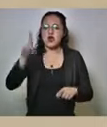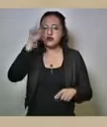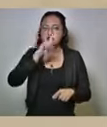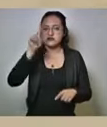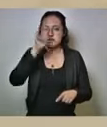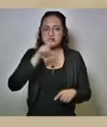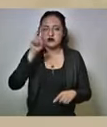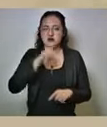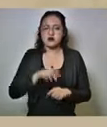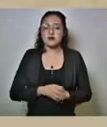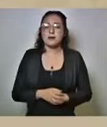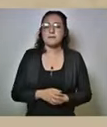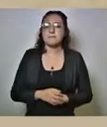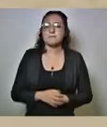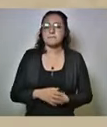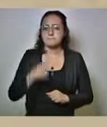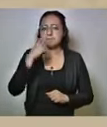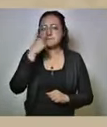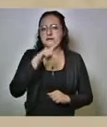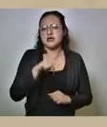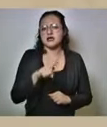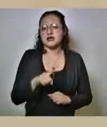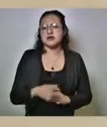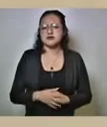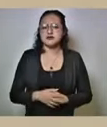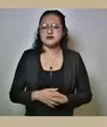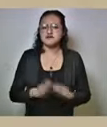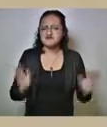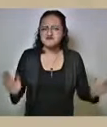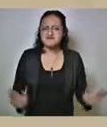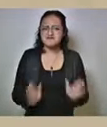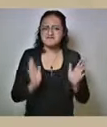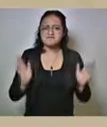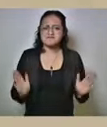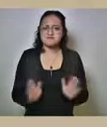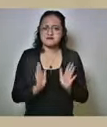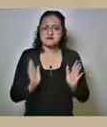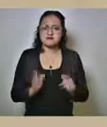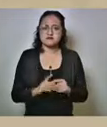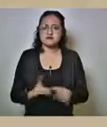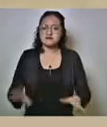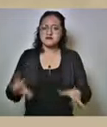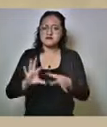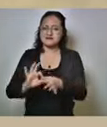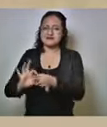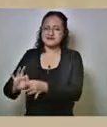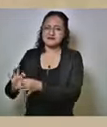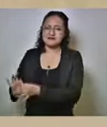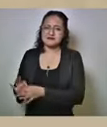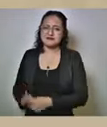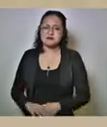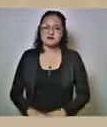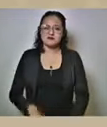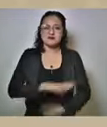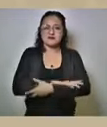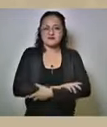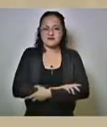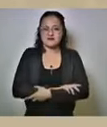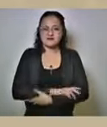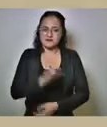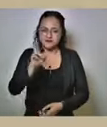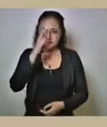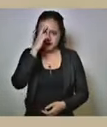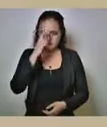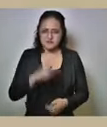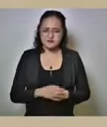para promover la cadena de solidaridad